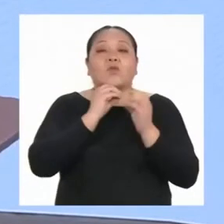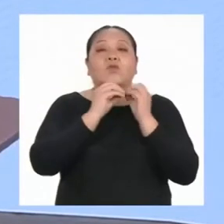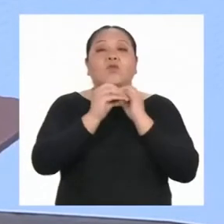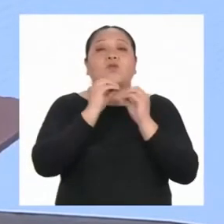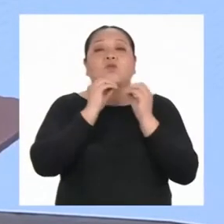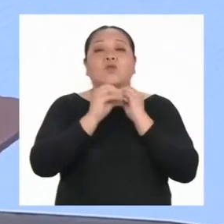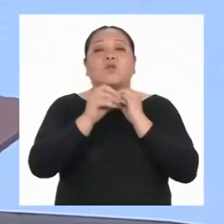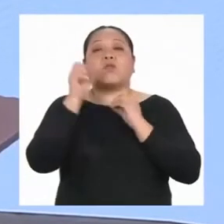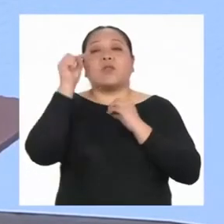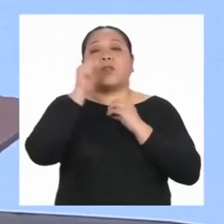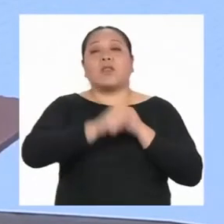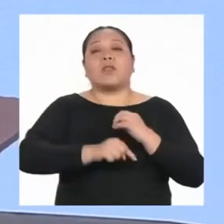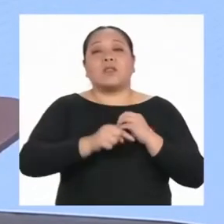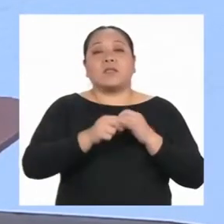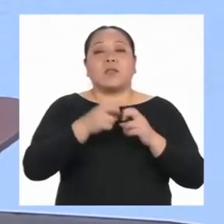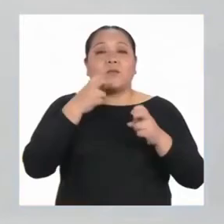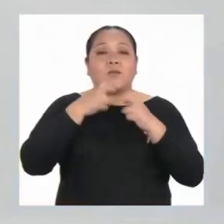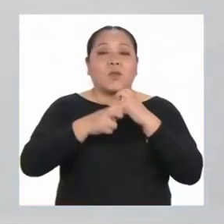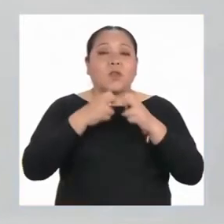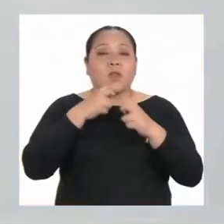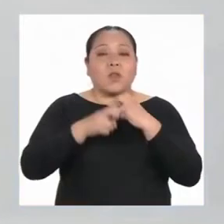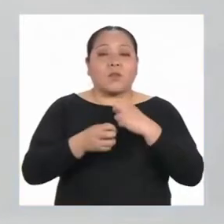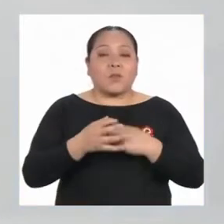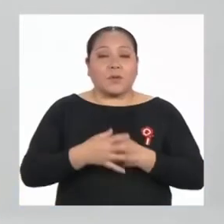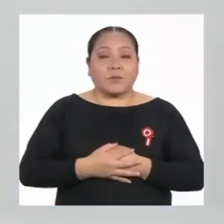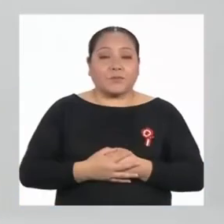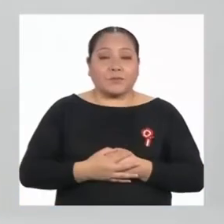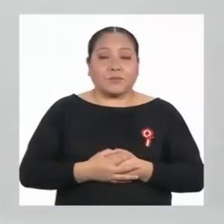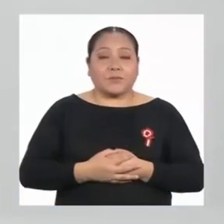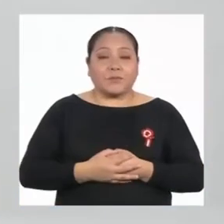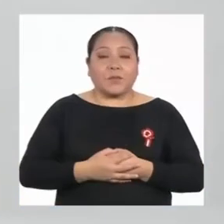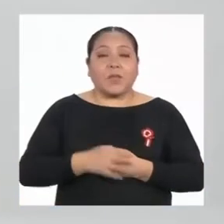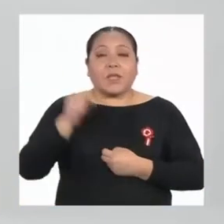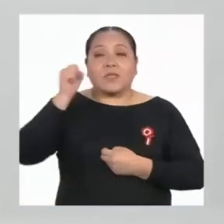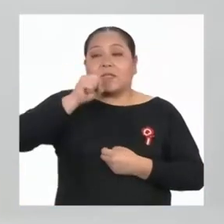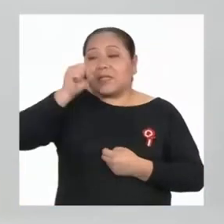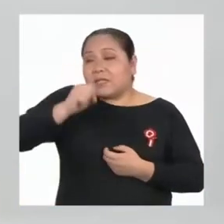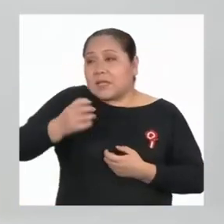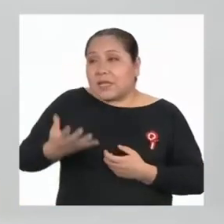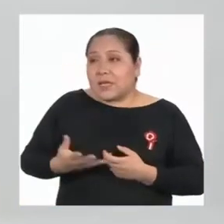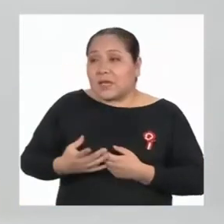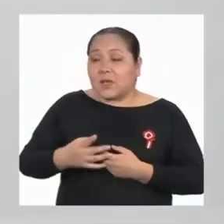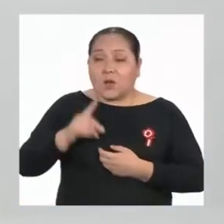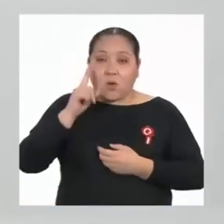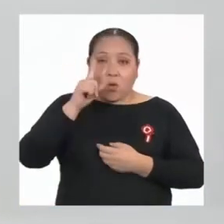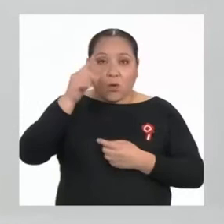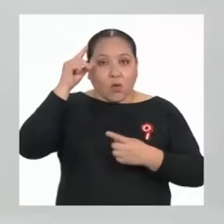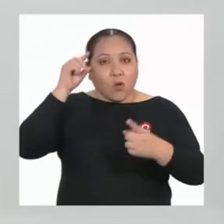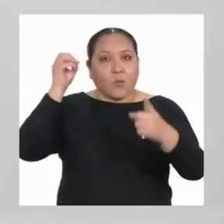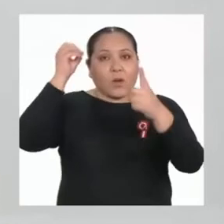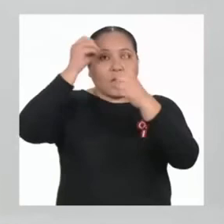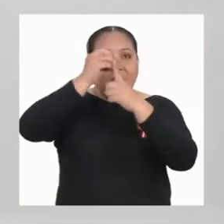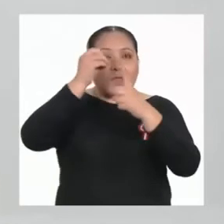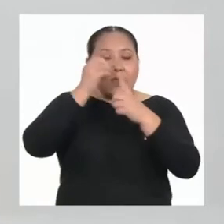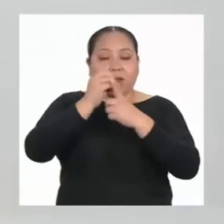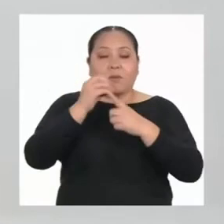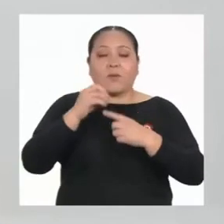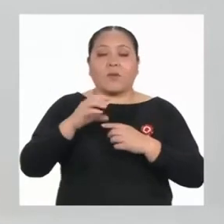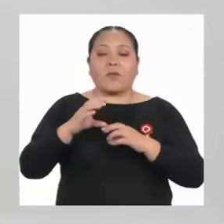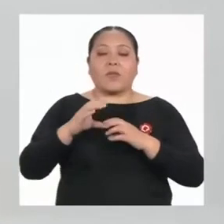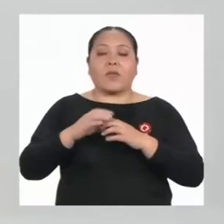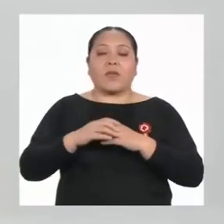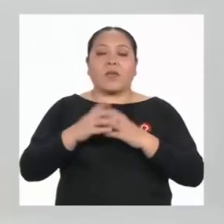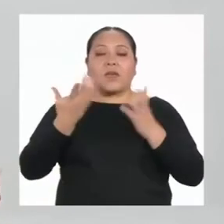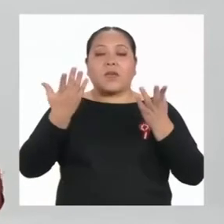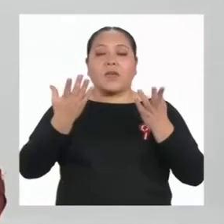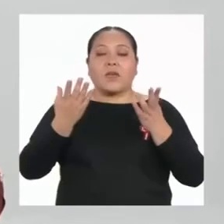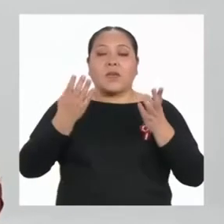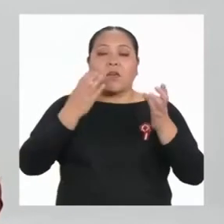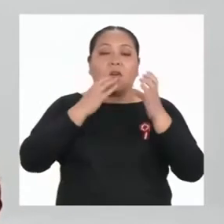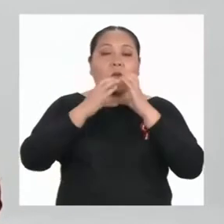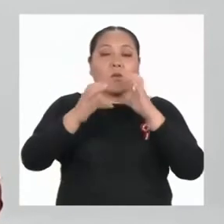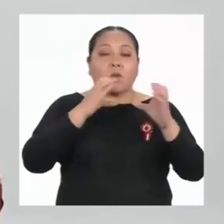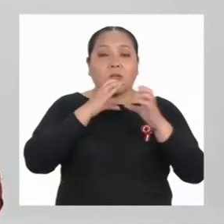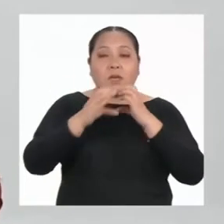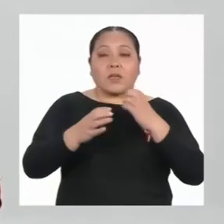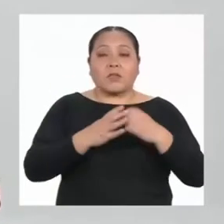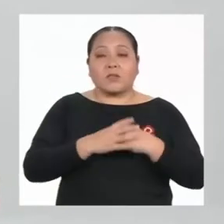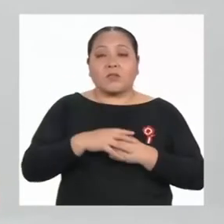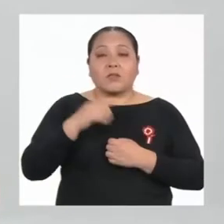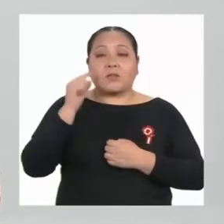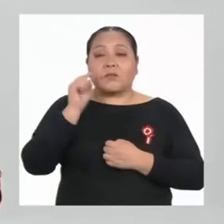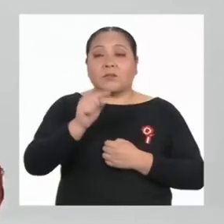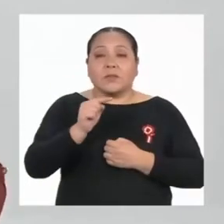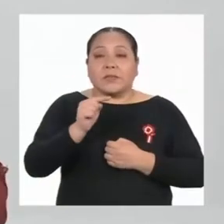problema de la deserción escolar. Claro que sí. Uno de los objetivos del área de comunicación es justamente